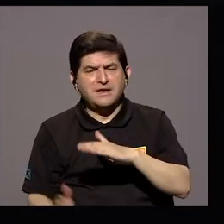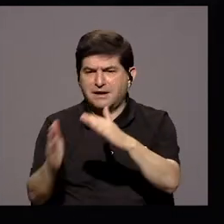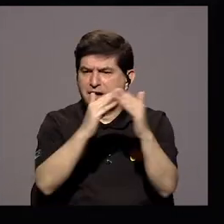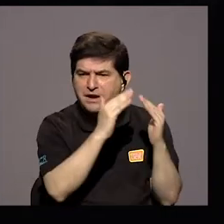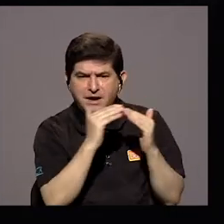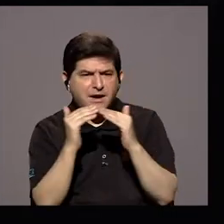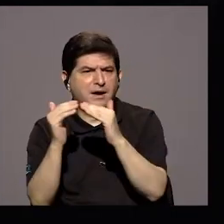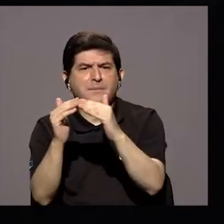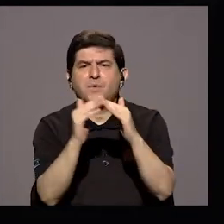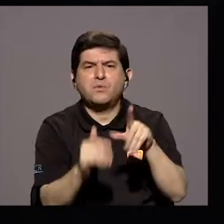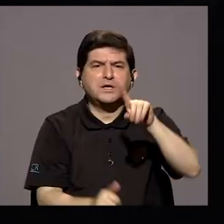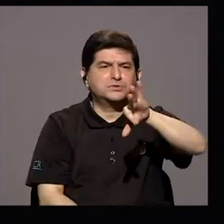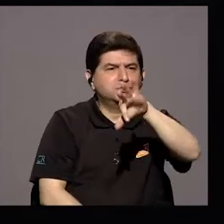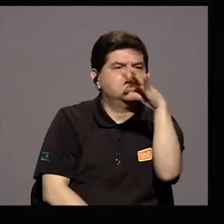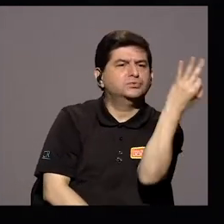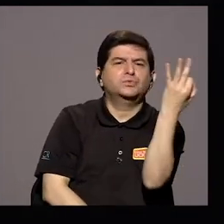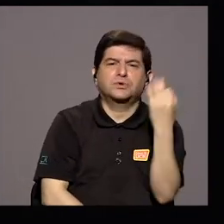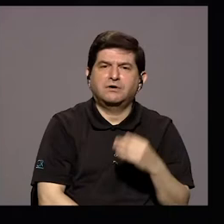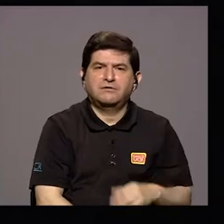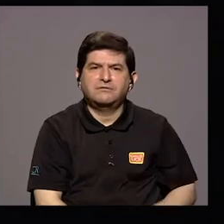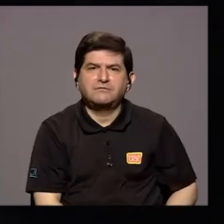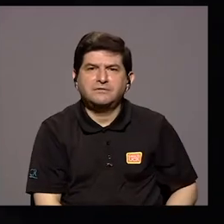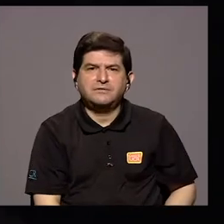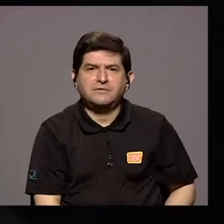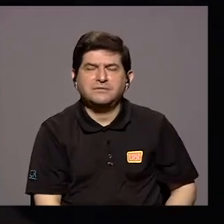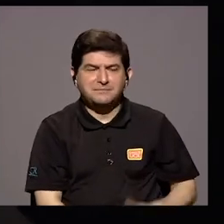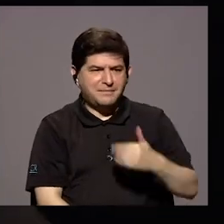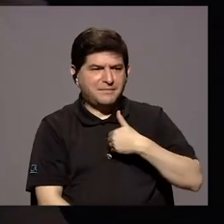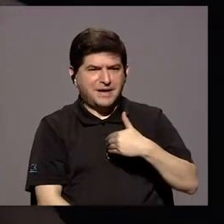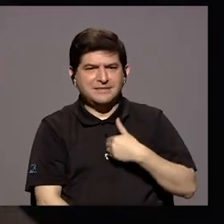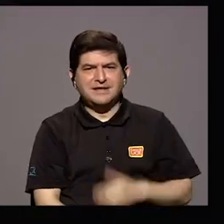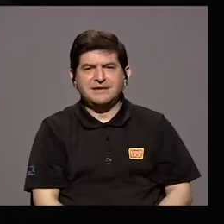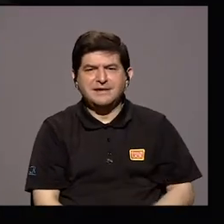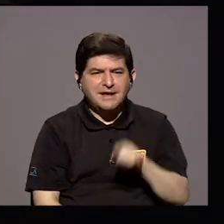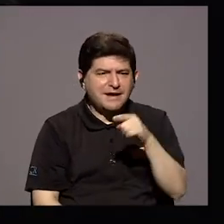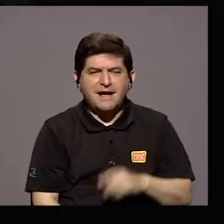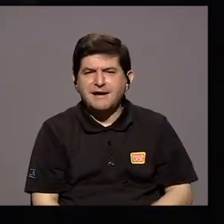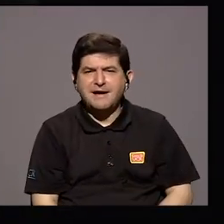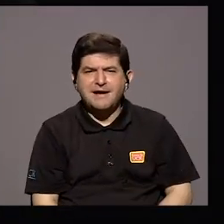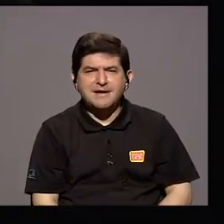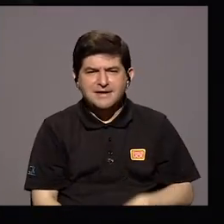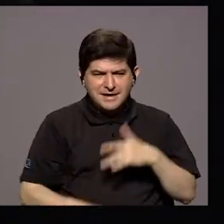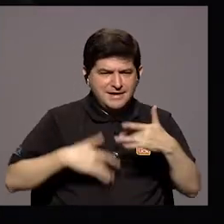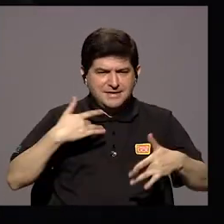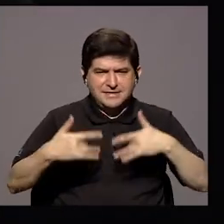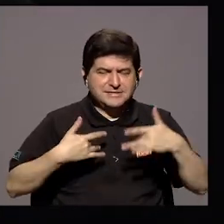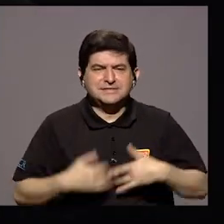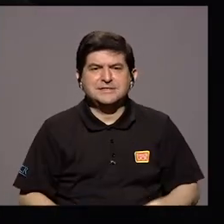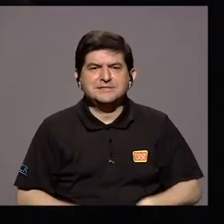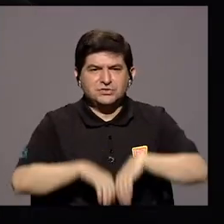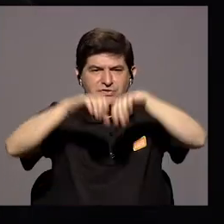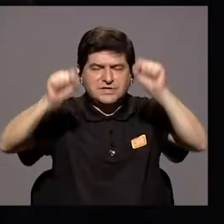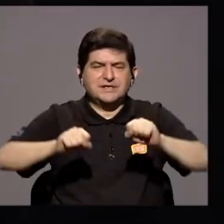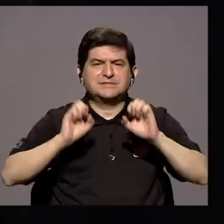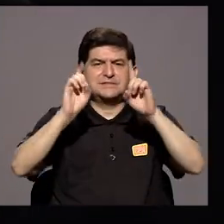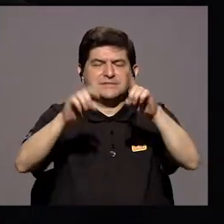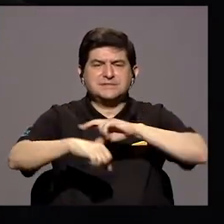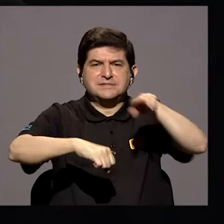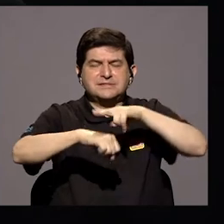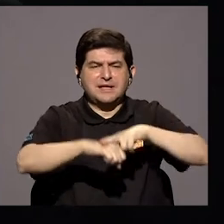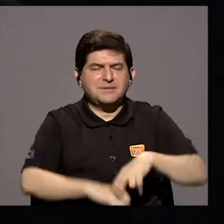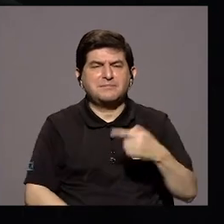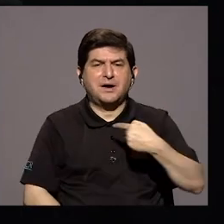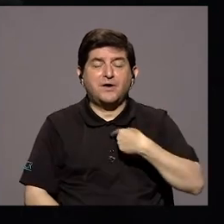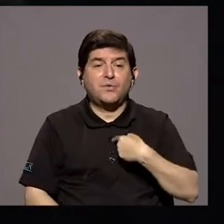población Que es de alguna forma Tener el pulso de lo que ocurre en el sistema educativo nacional Y llenos de